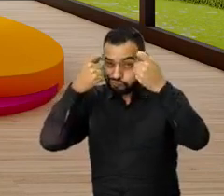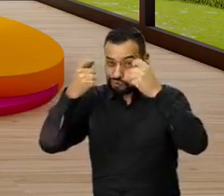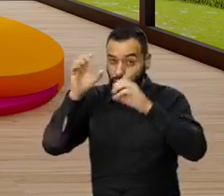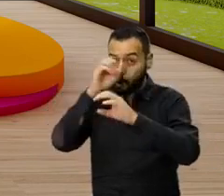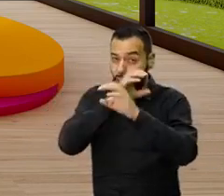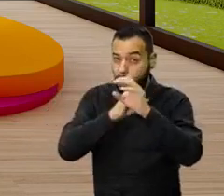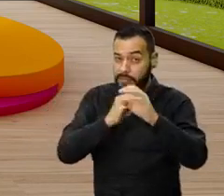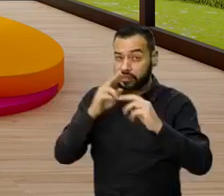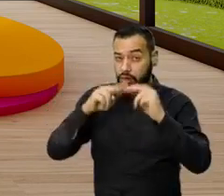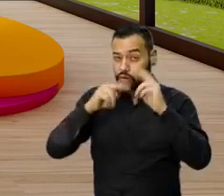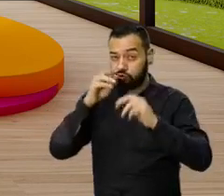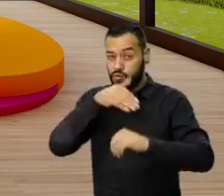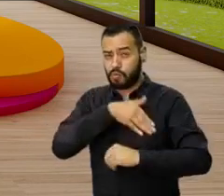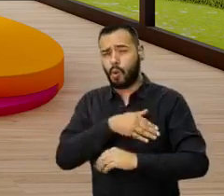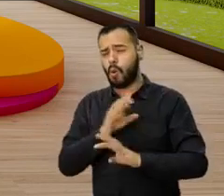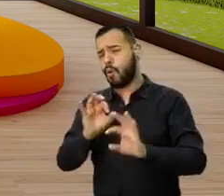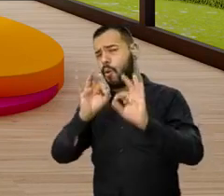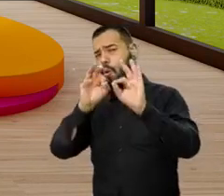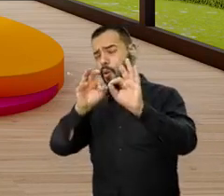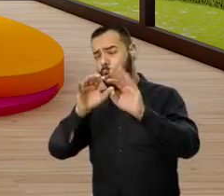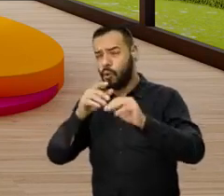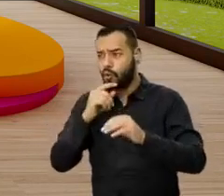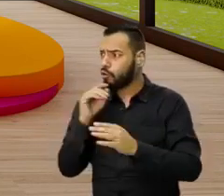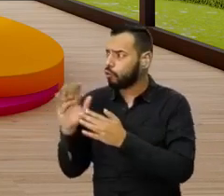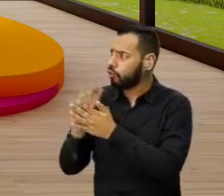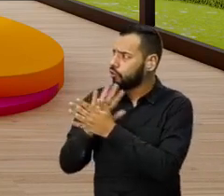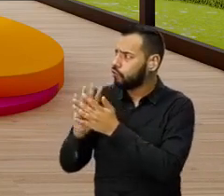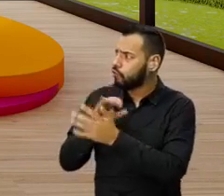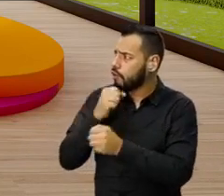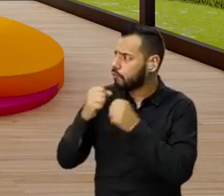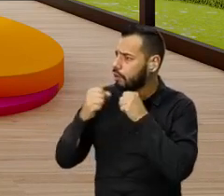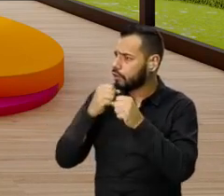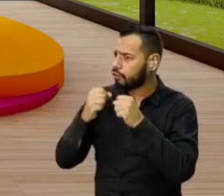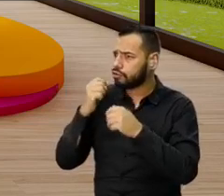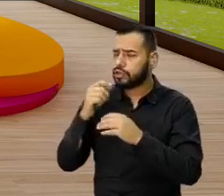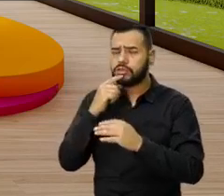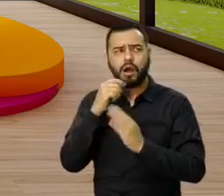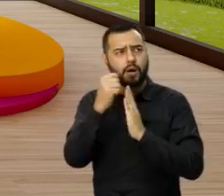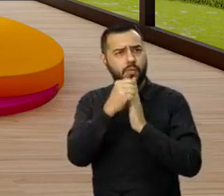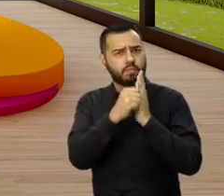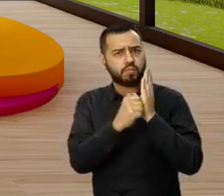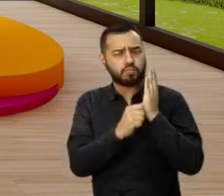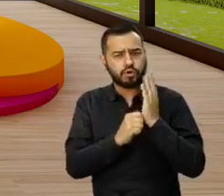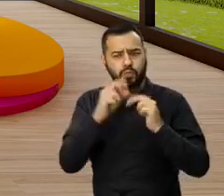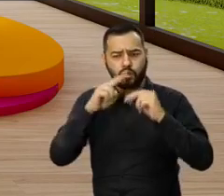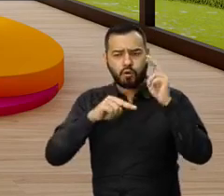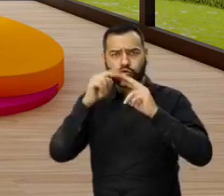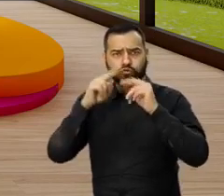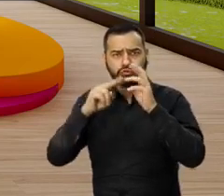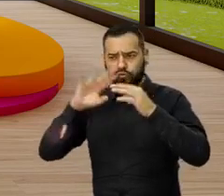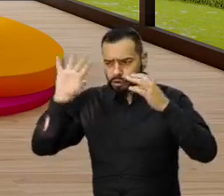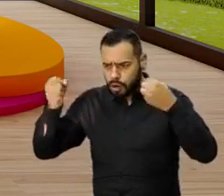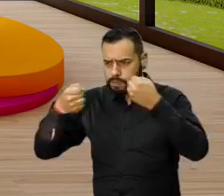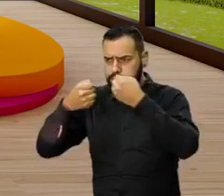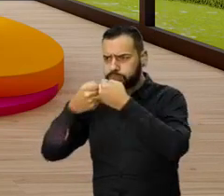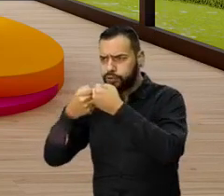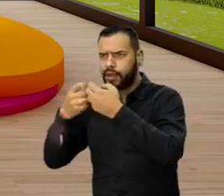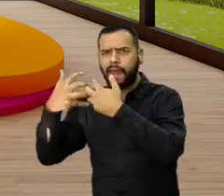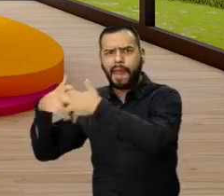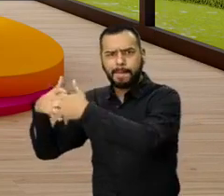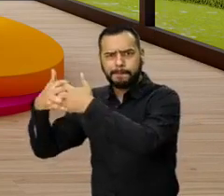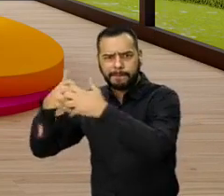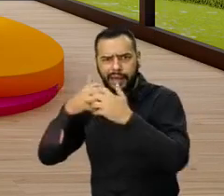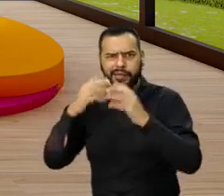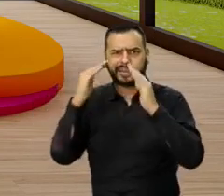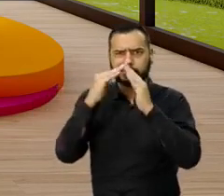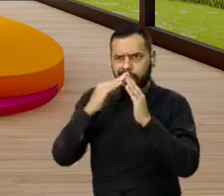que es lo máximo, es excelente esta noticia que nos estás dando hoy, acerca del programa de constructoras e inmobiliarias aliadas de Compensar, de